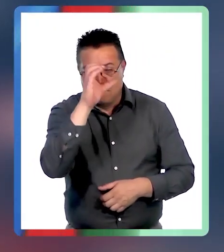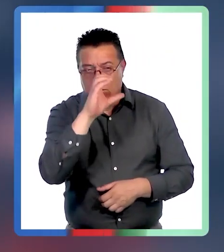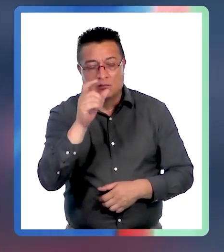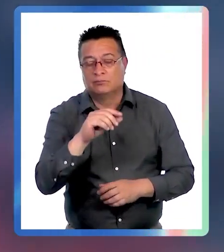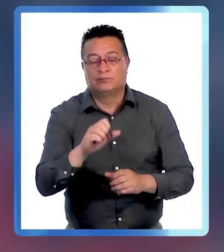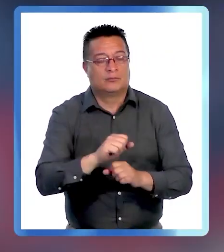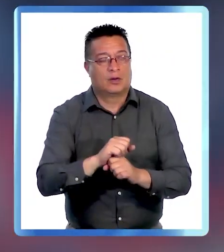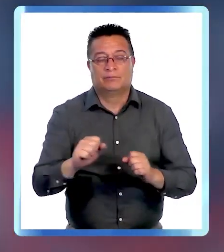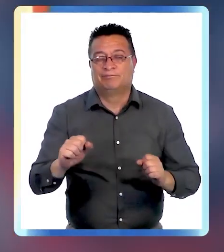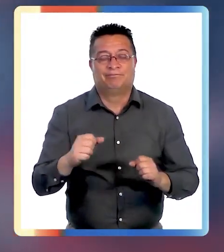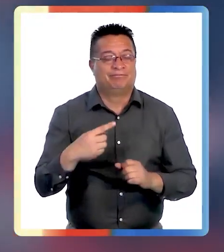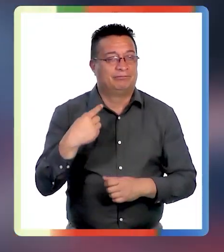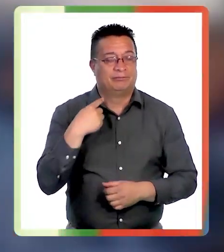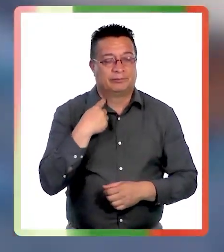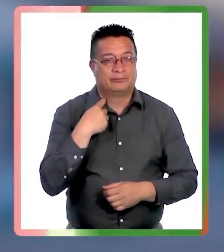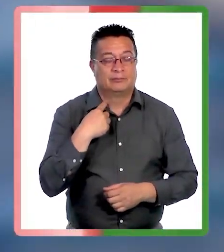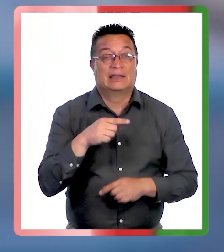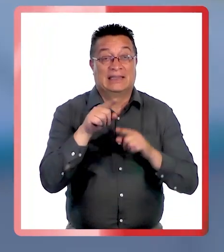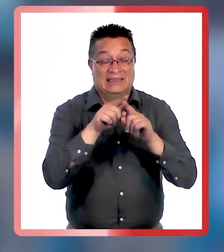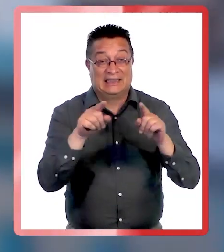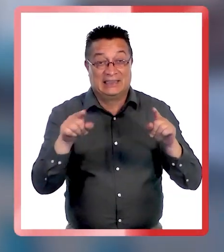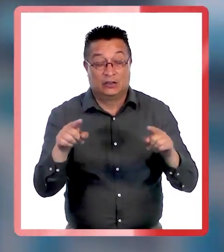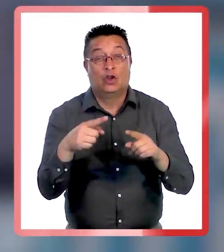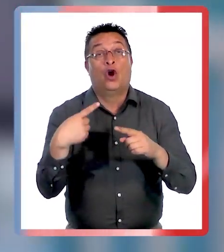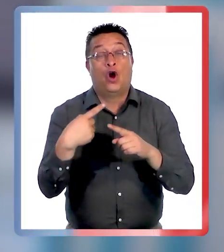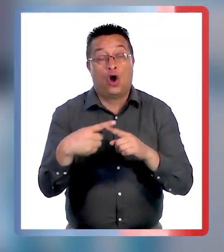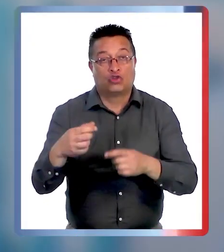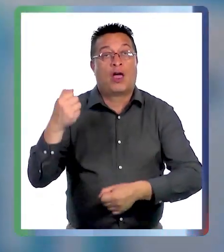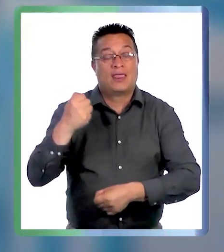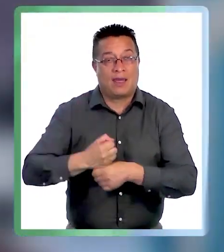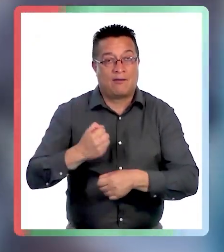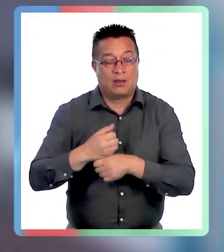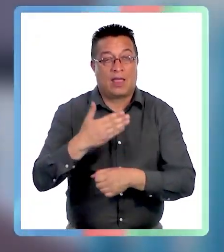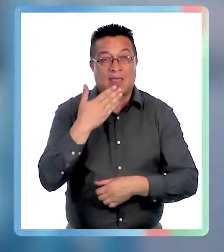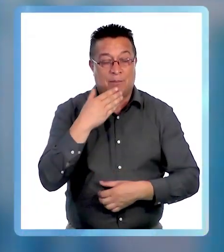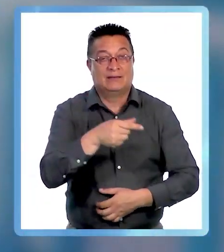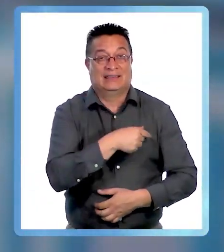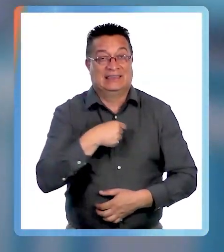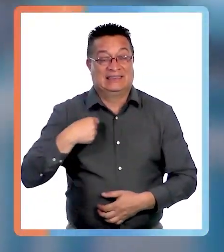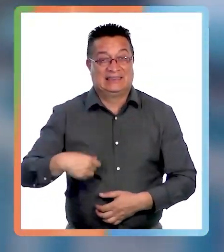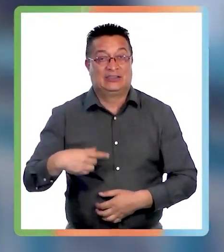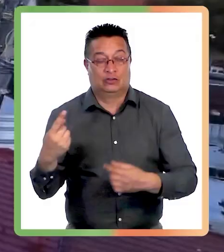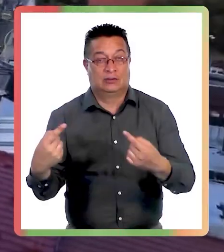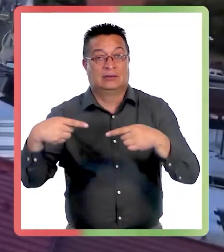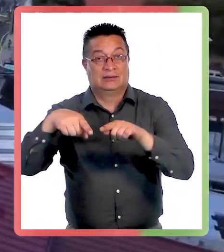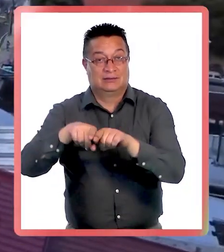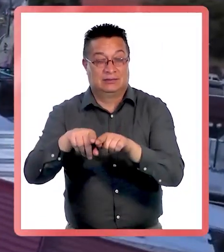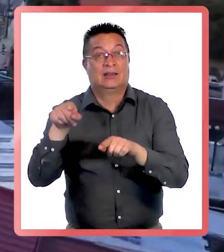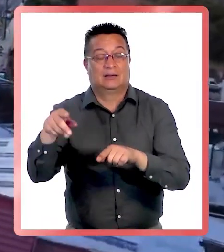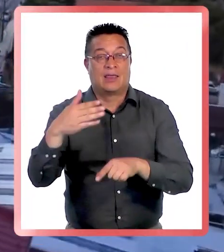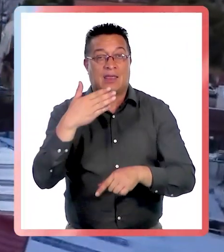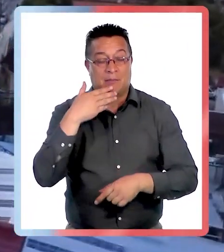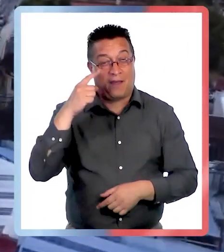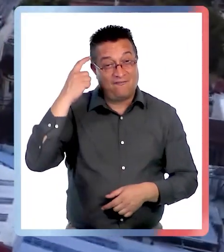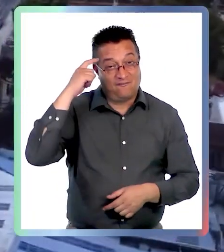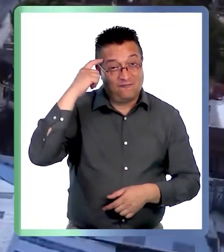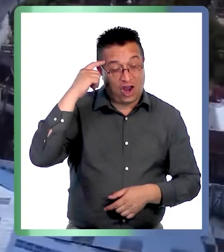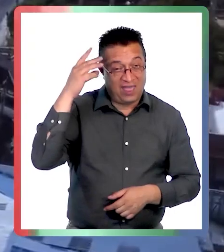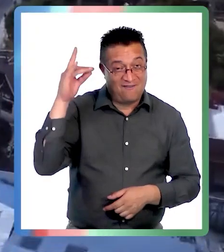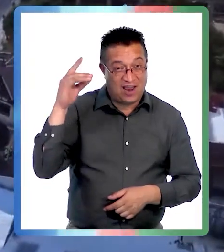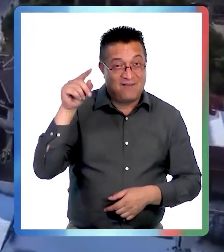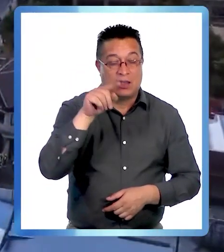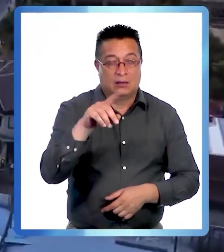buscados sin resultados positivos. Ellos, junto a otro trabajador de origen chino y su pareja de nacionalidad